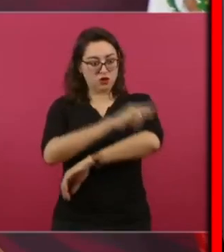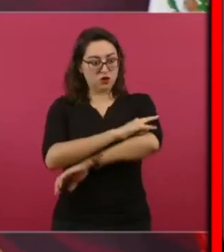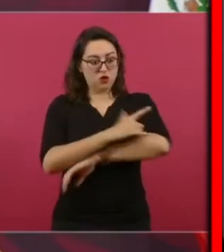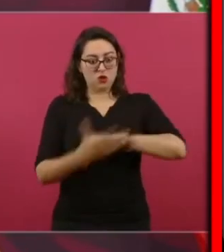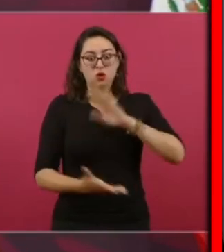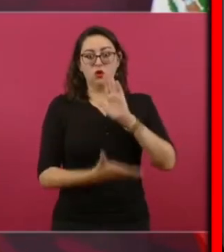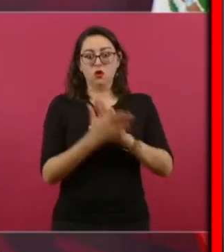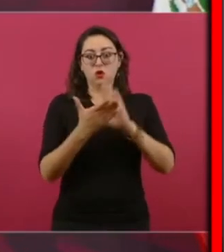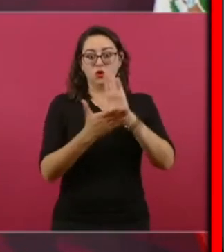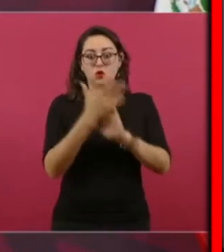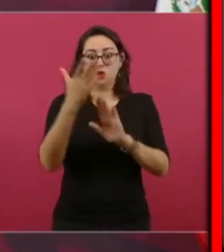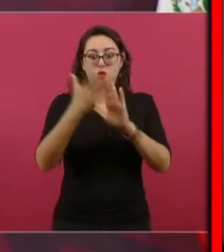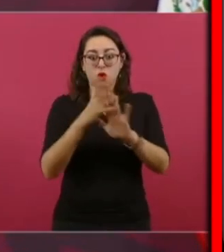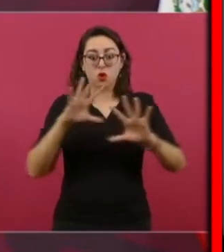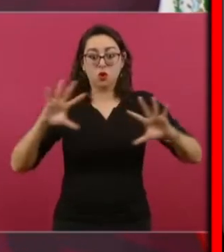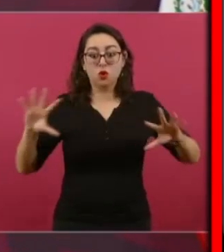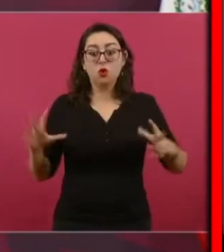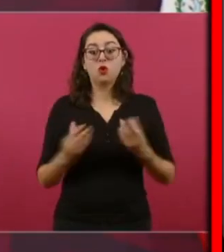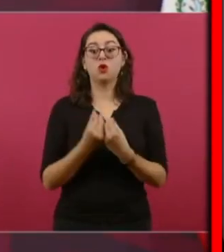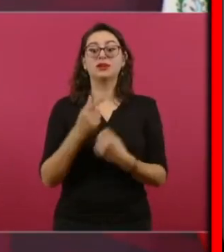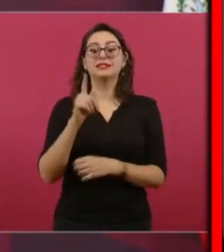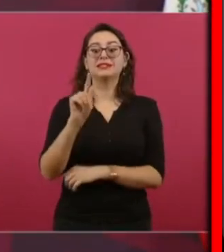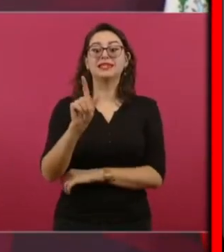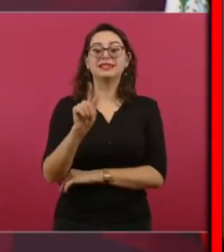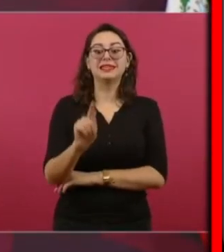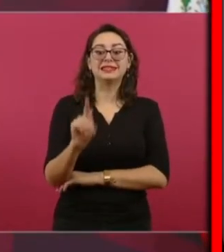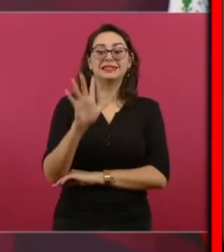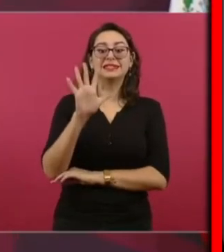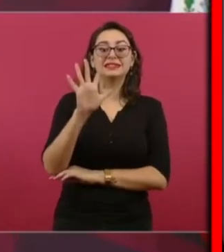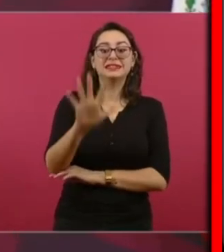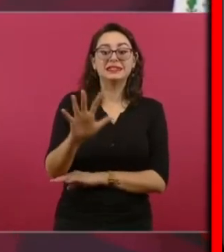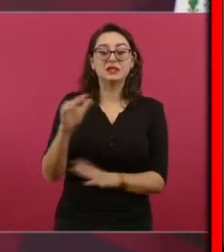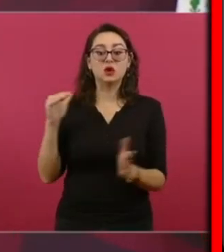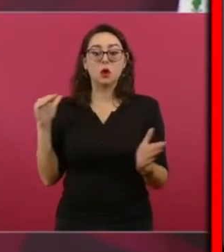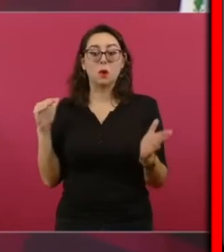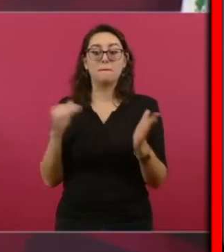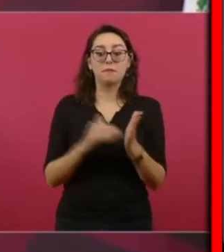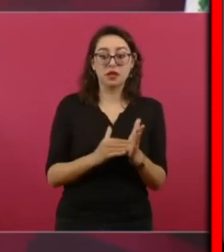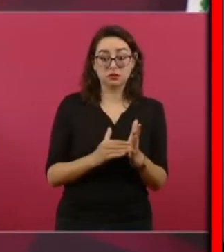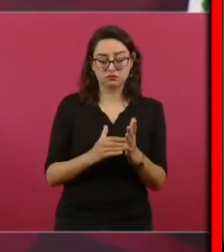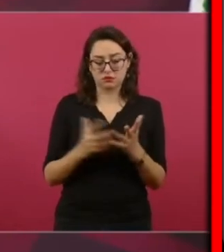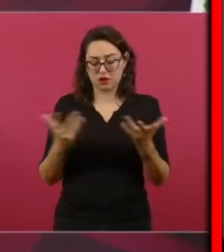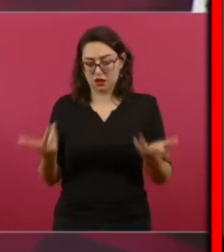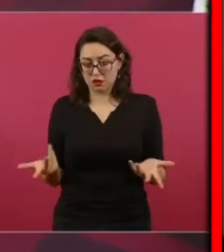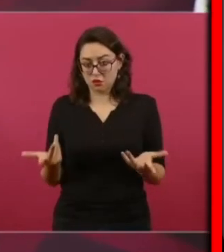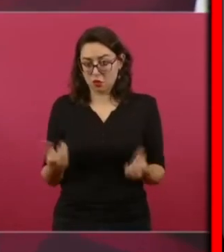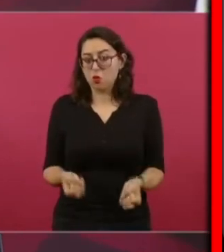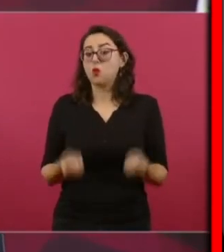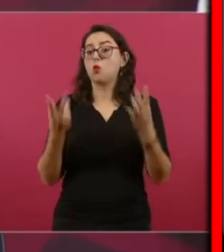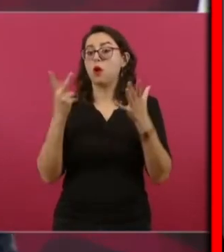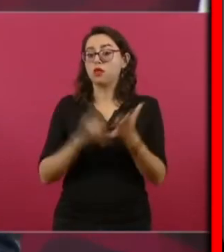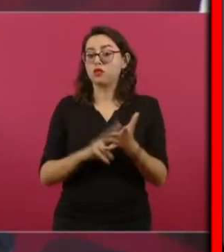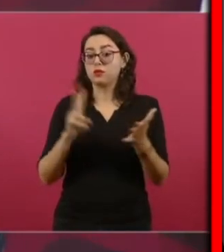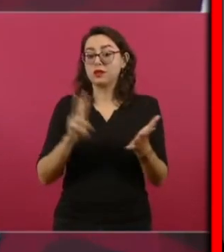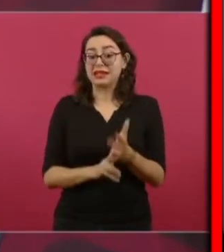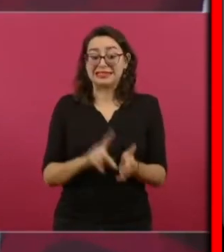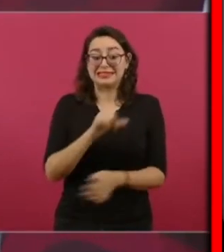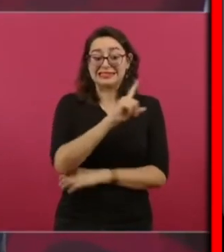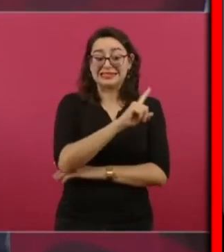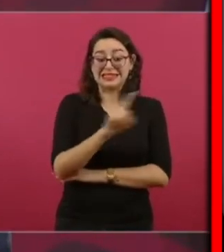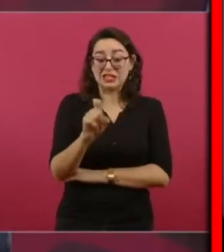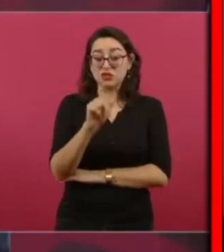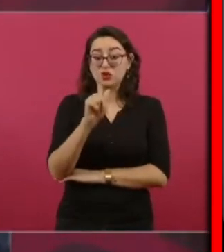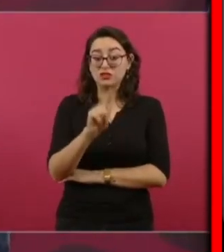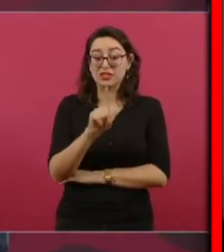Amigos y amigas que tengan excelente tarde, esto no pasará en la TV, el presidente López Obrador